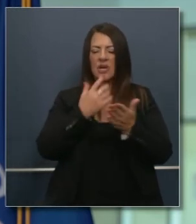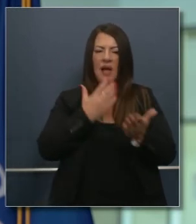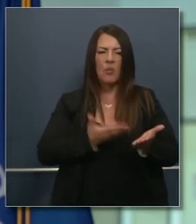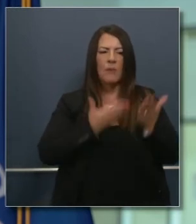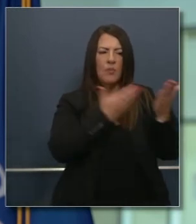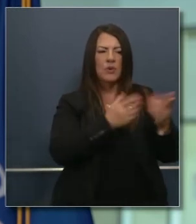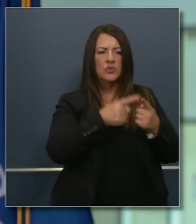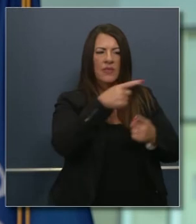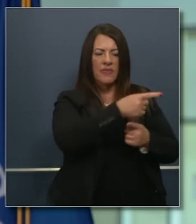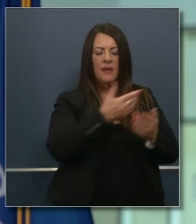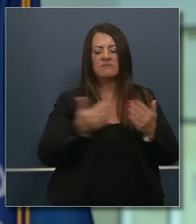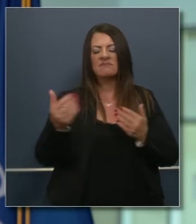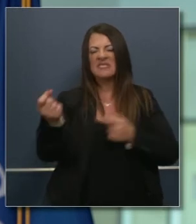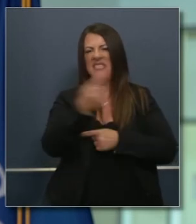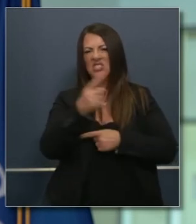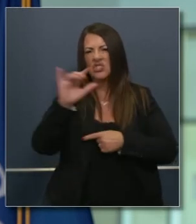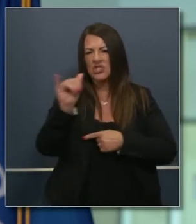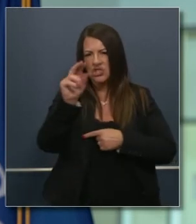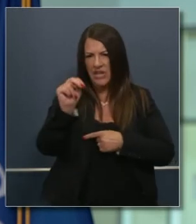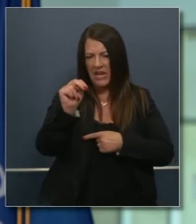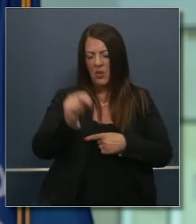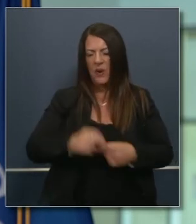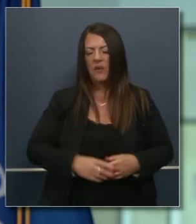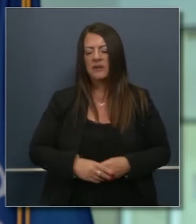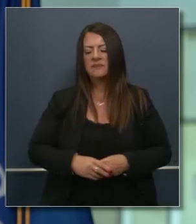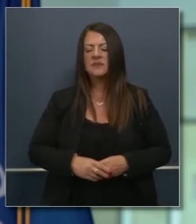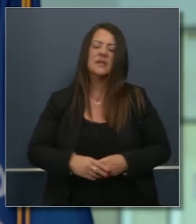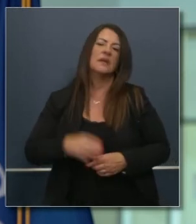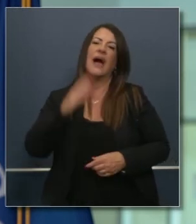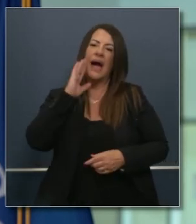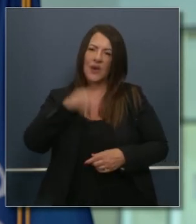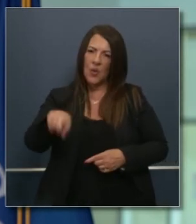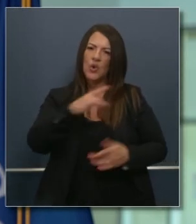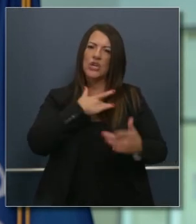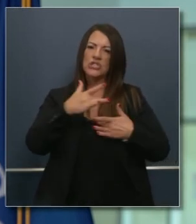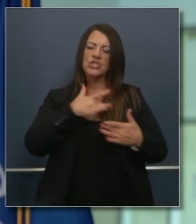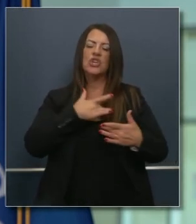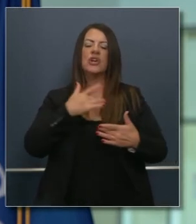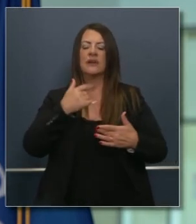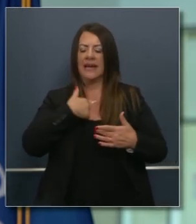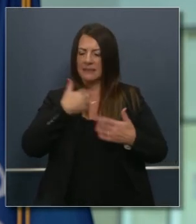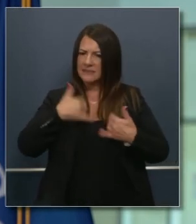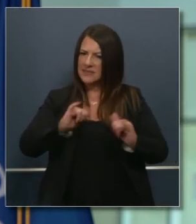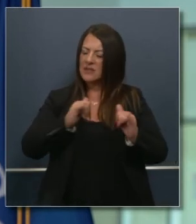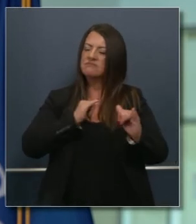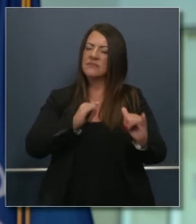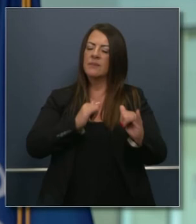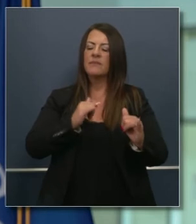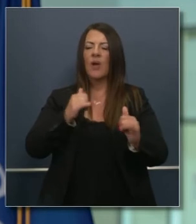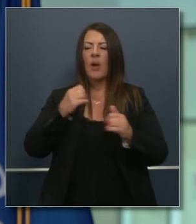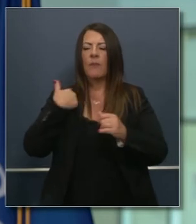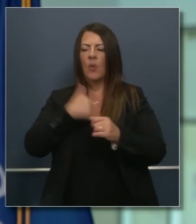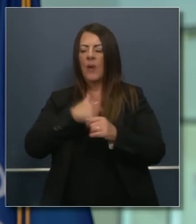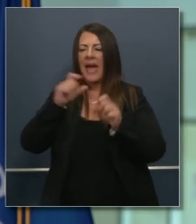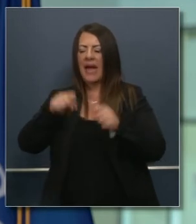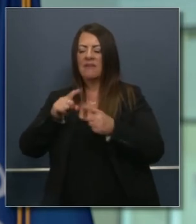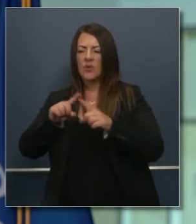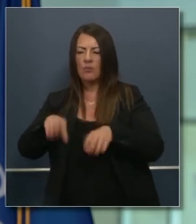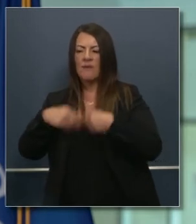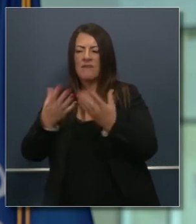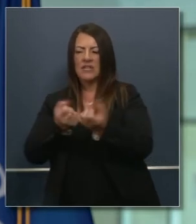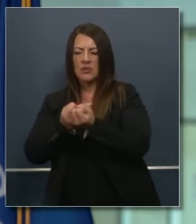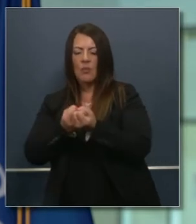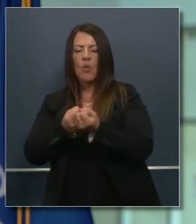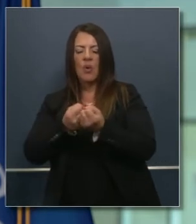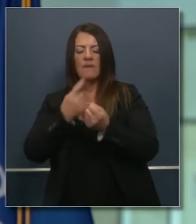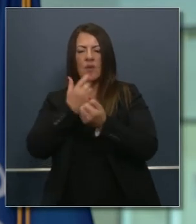propuesta en enero yo creo que hay que ser abierto y considerado a las condiciones que se se